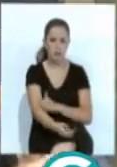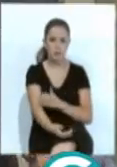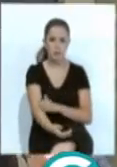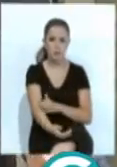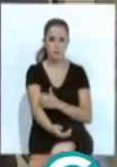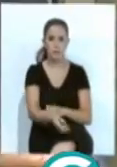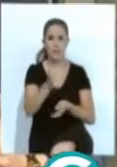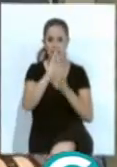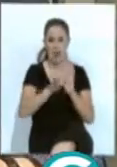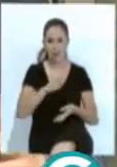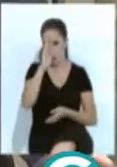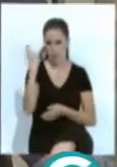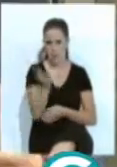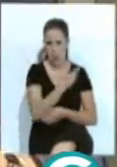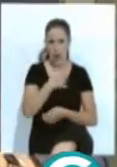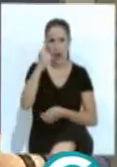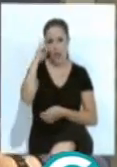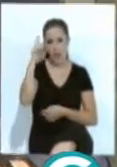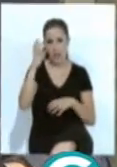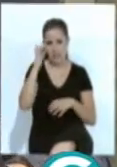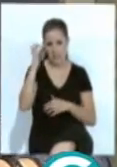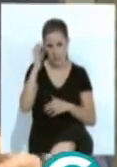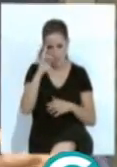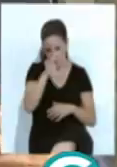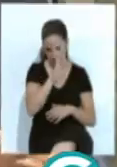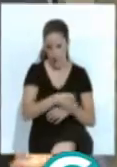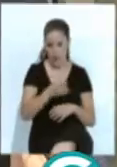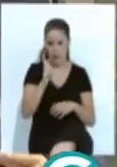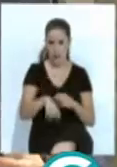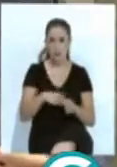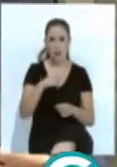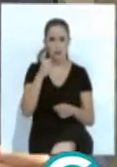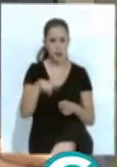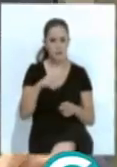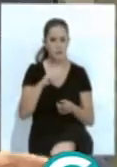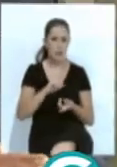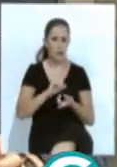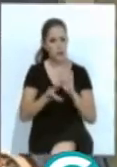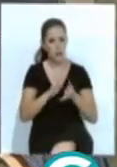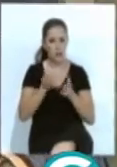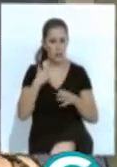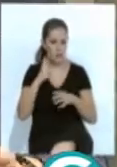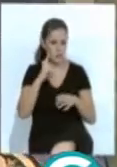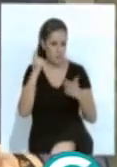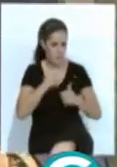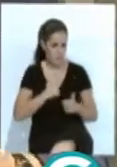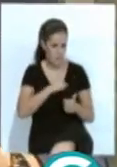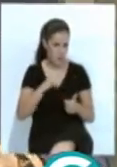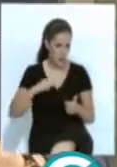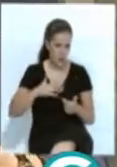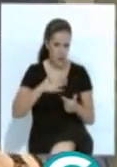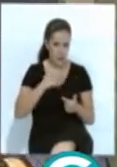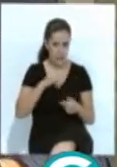Tenemos el trastorno bipolar, la esquizofrenia, que son las enfermedades más graves, pero tenemos los trastornos de personalidad. Por ejemplo, el trastorno de personalidad límite, que